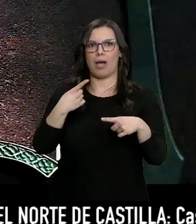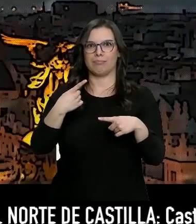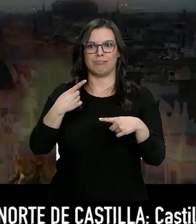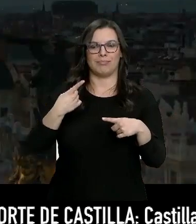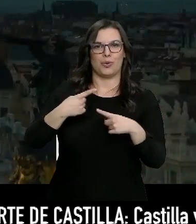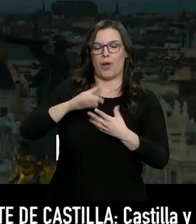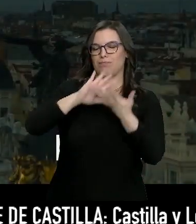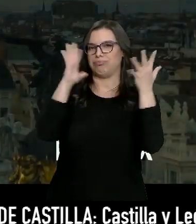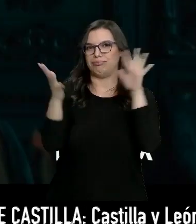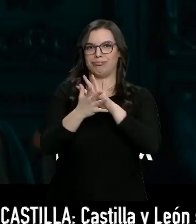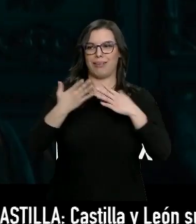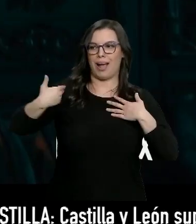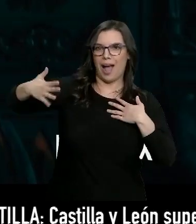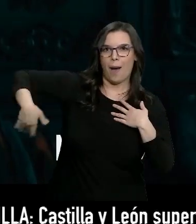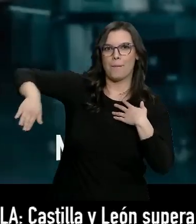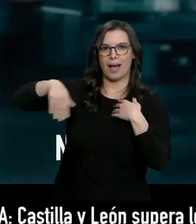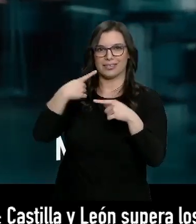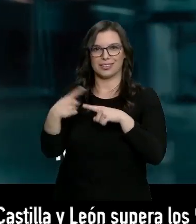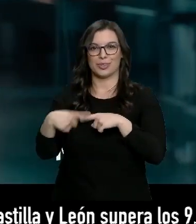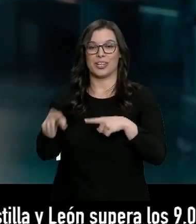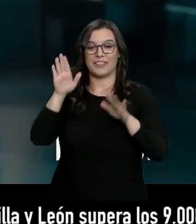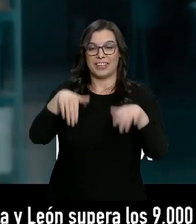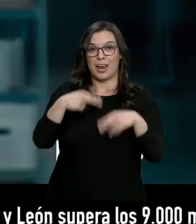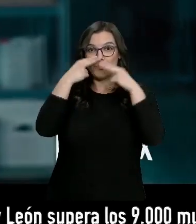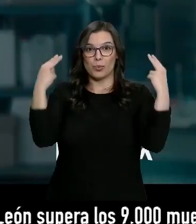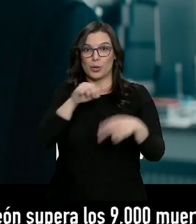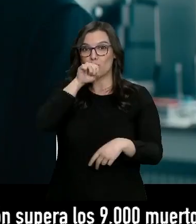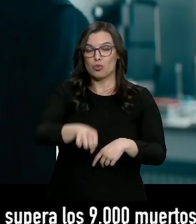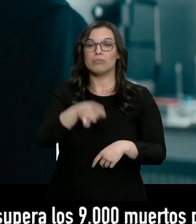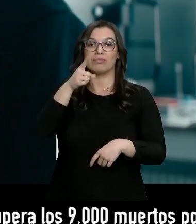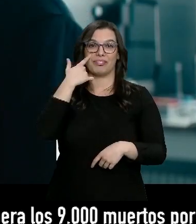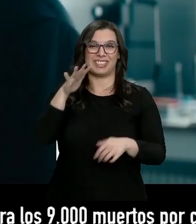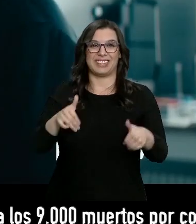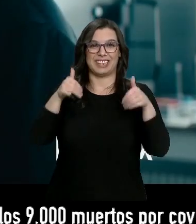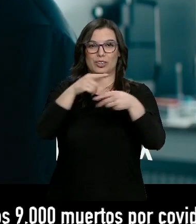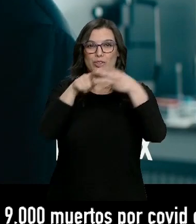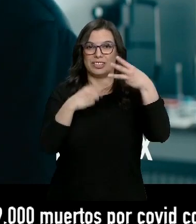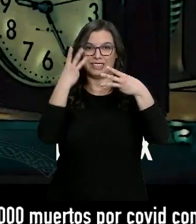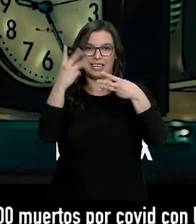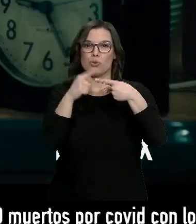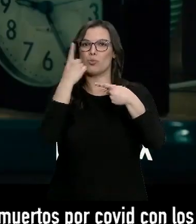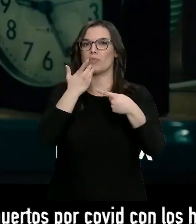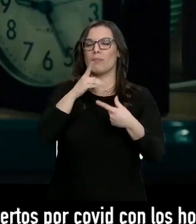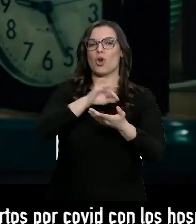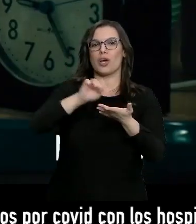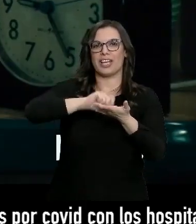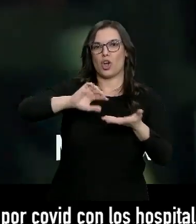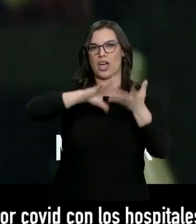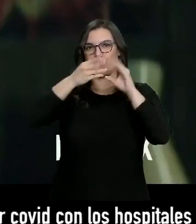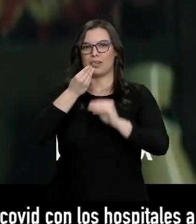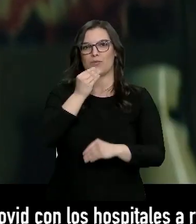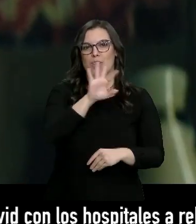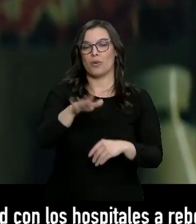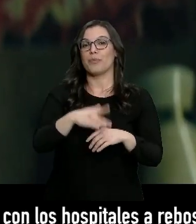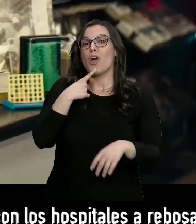Y con esta historia ha encandilado al público, tanto que está nominado a tres Goyas, entre ellos al de Mejor guión adaptado. Ojalá, ojalá.